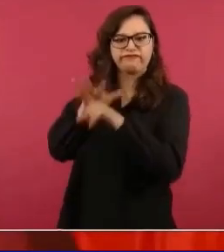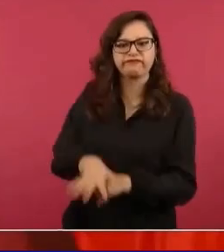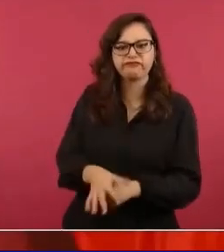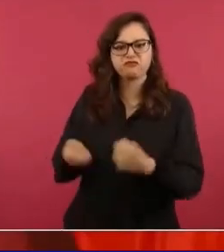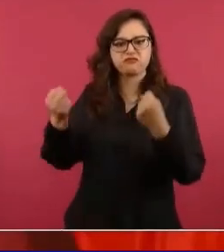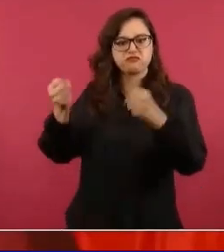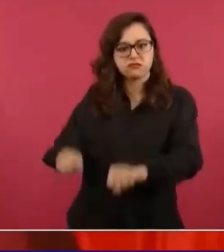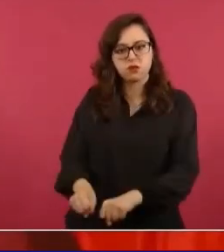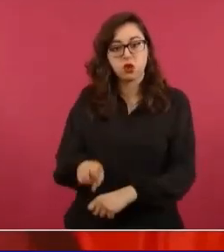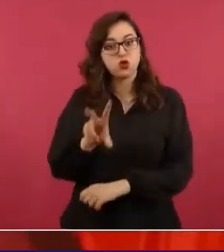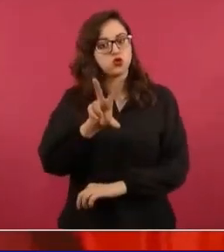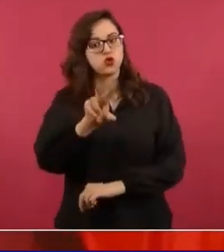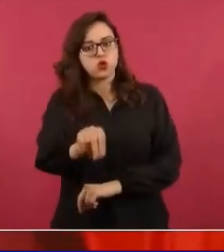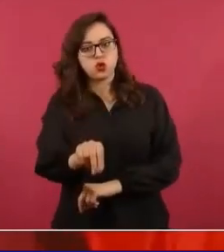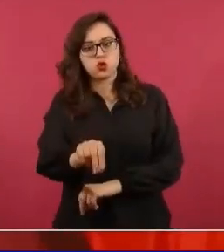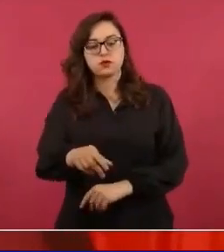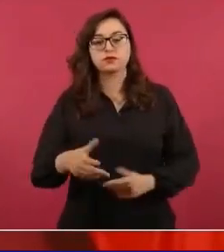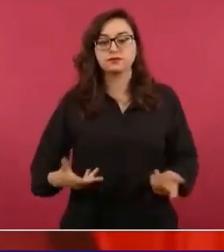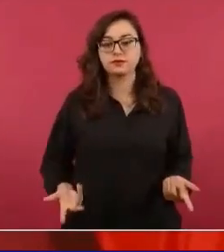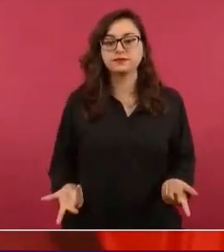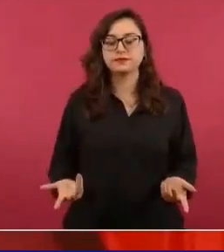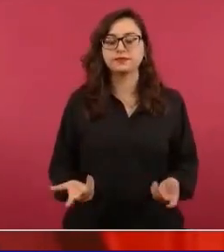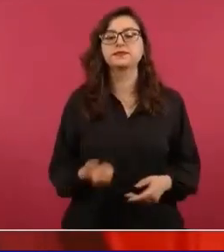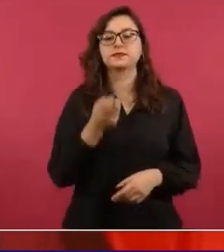Y eso está sucediendo acá.